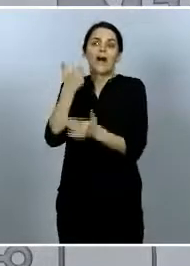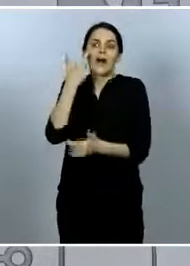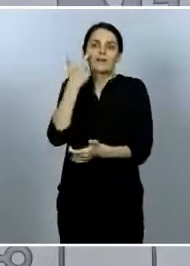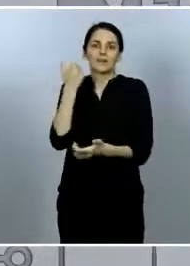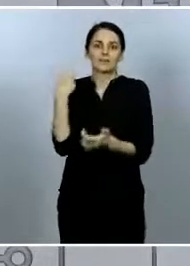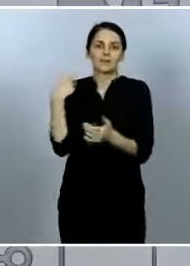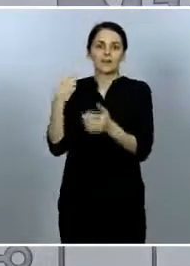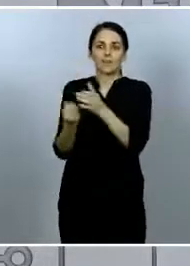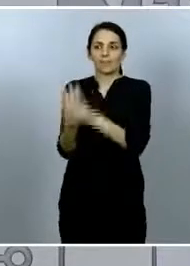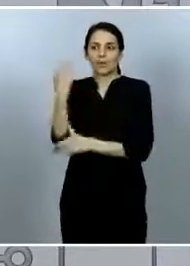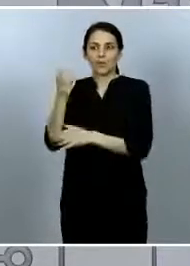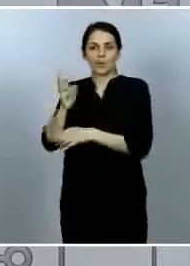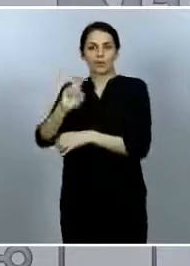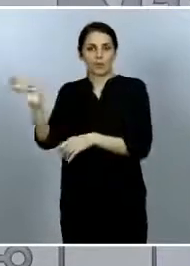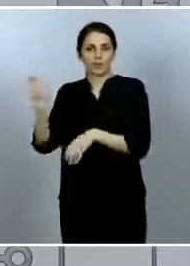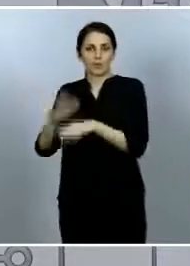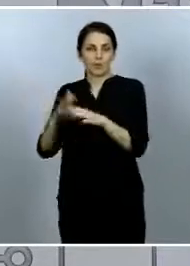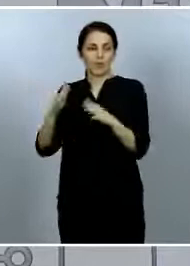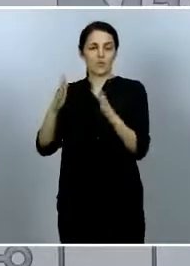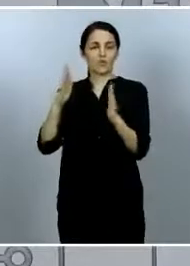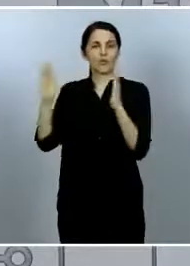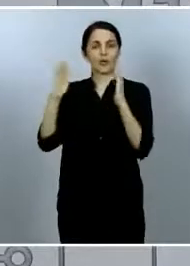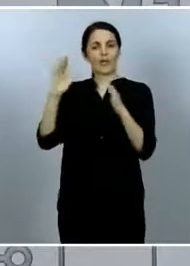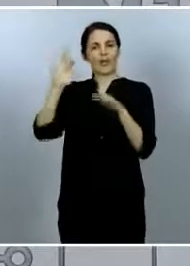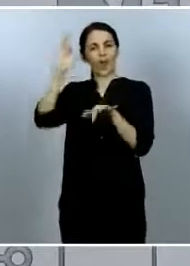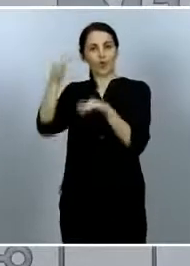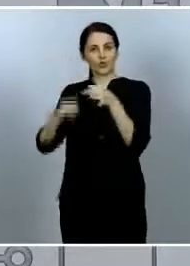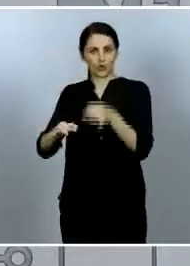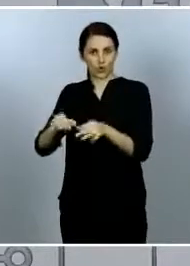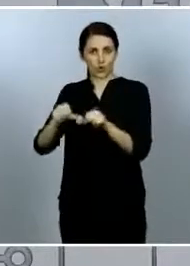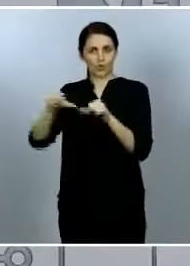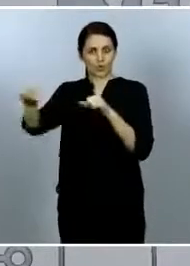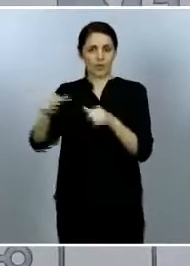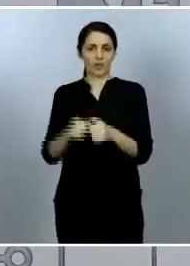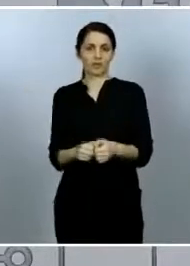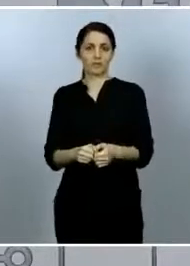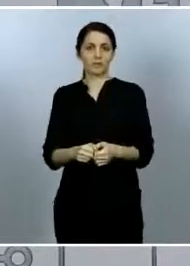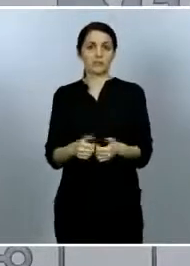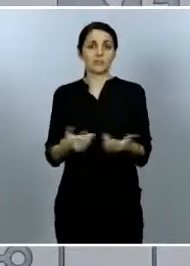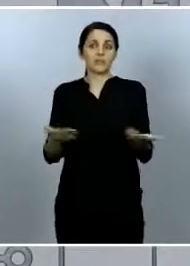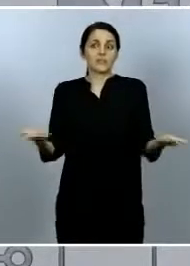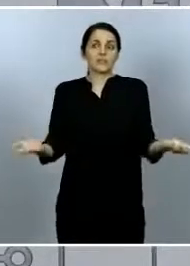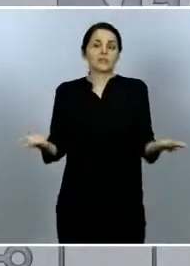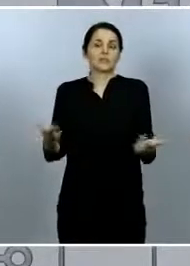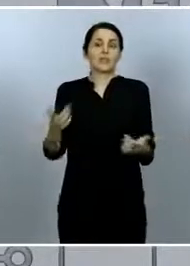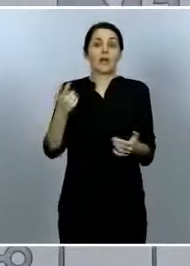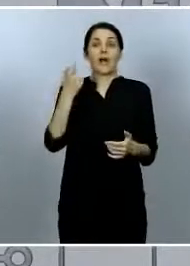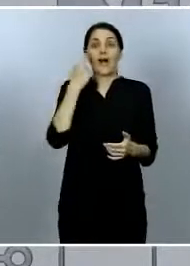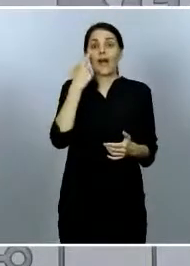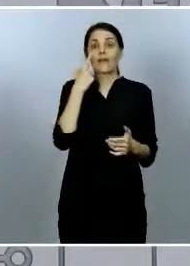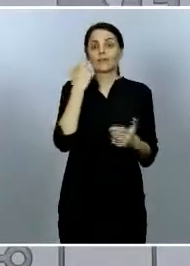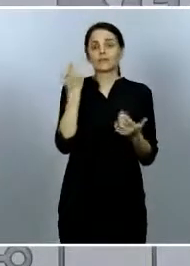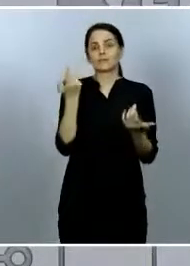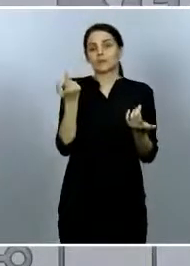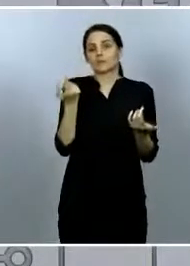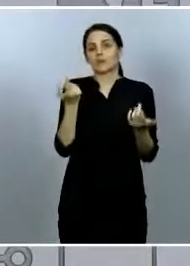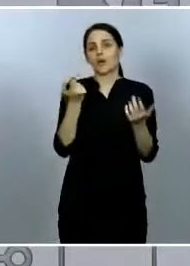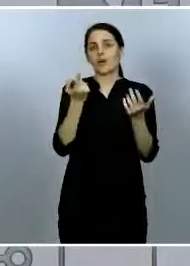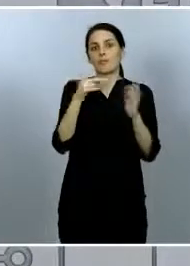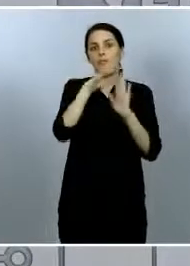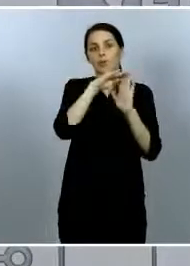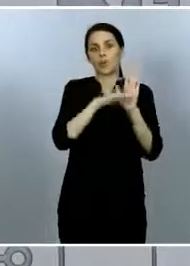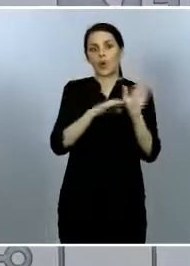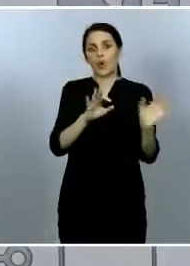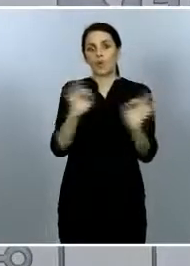del otoño que viene o no. Veremos cómo queda la versión final, no depende de un solo ministerio, depende de muchos. Es un